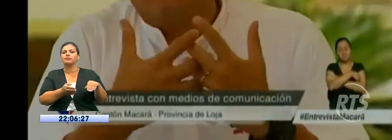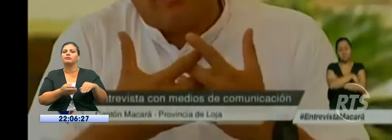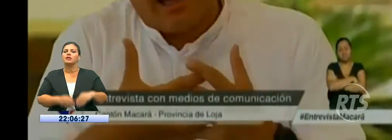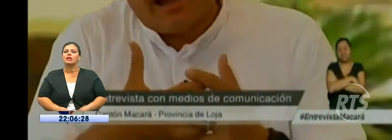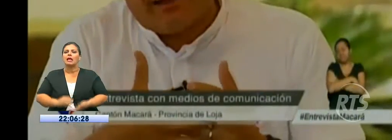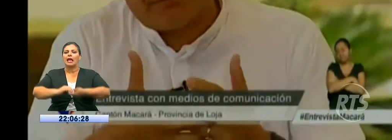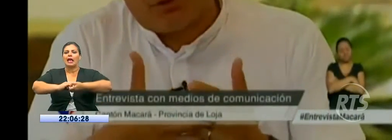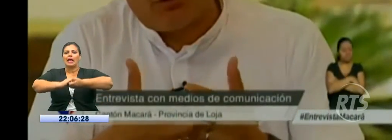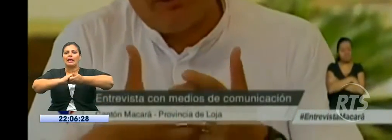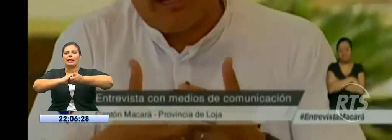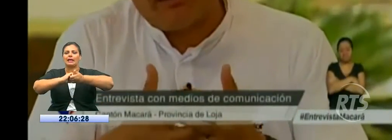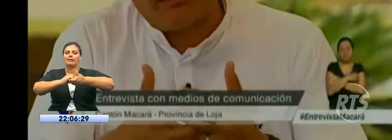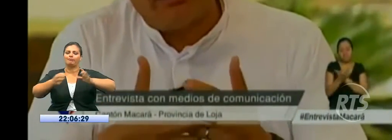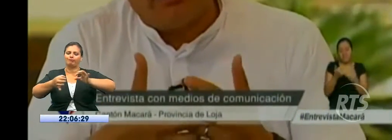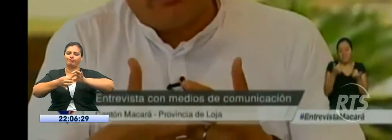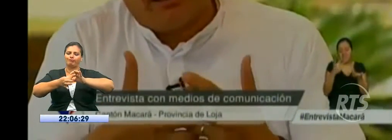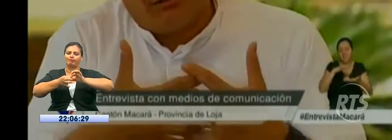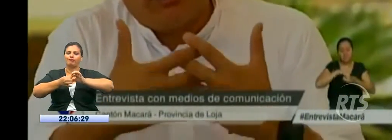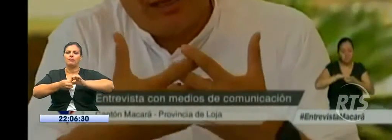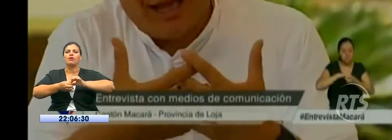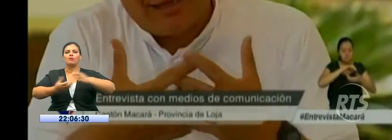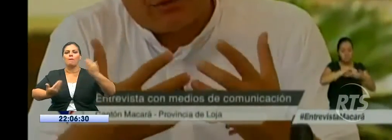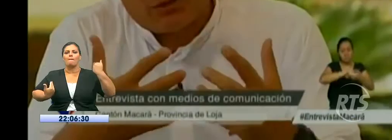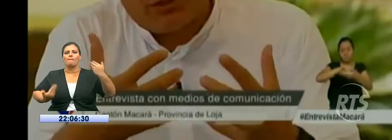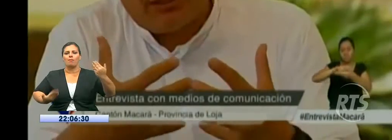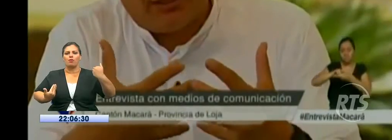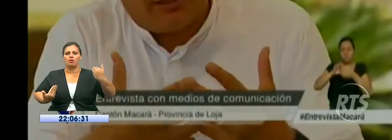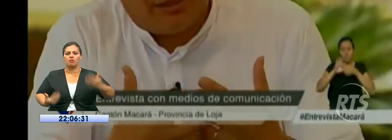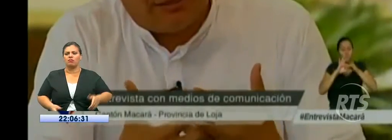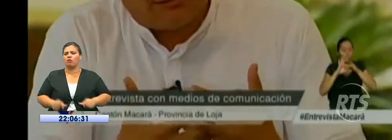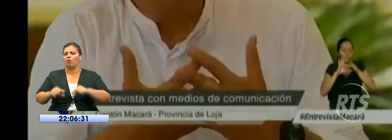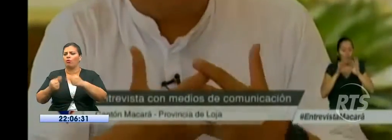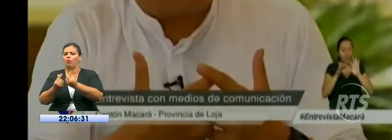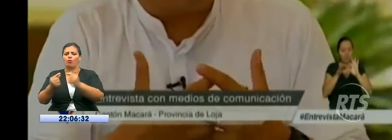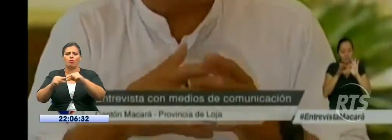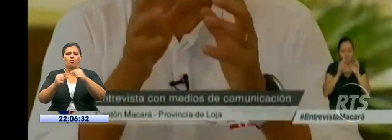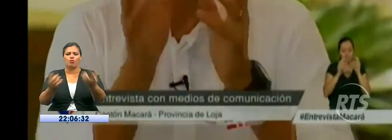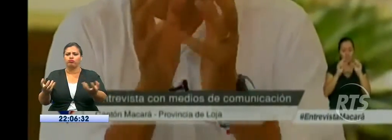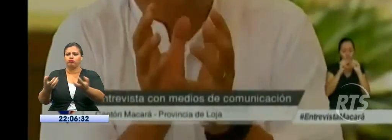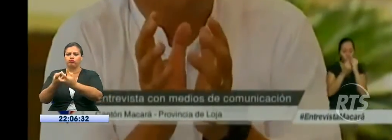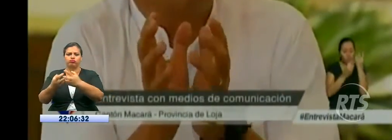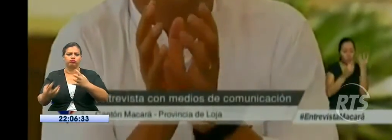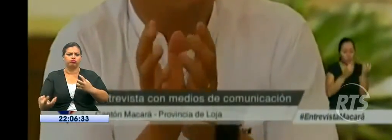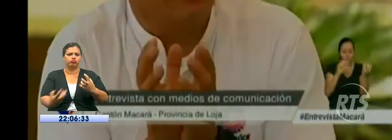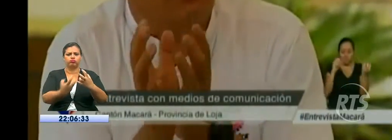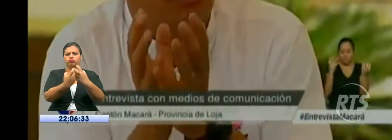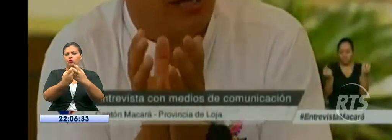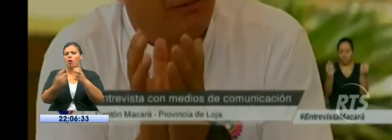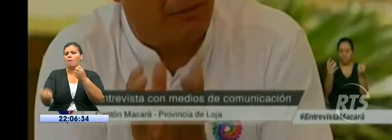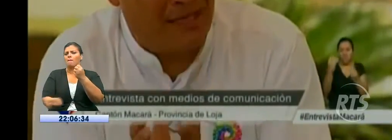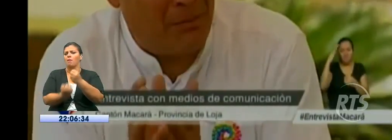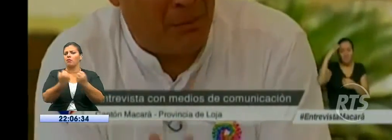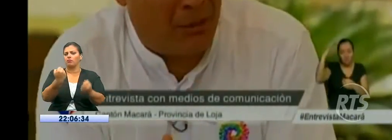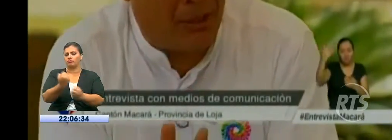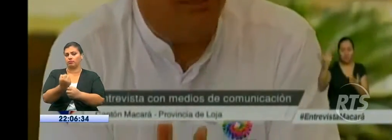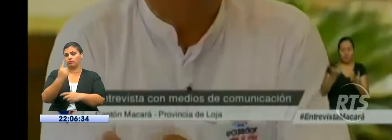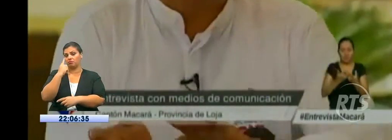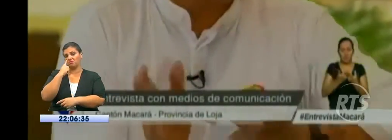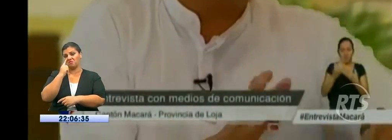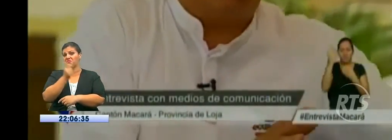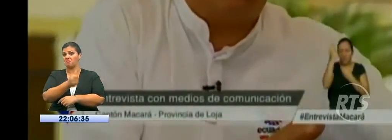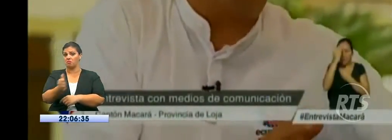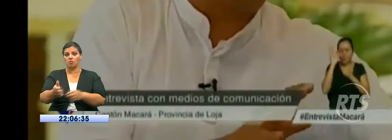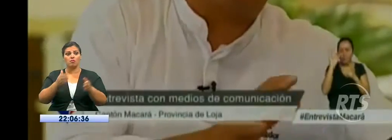hagan conglomerados, unidades, grupos, pero ojalá que los une ideología, programas, principios, valores,